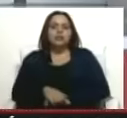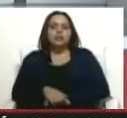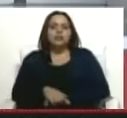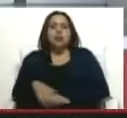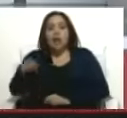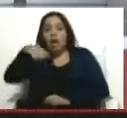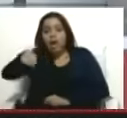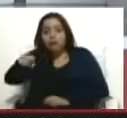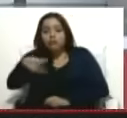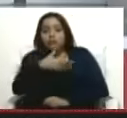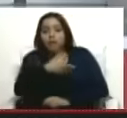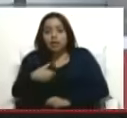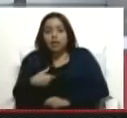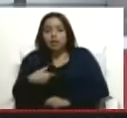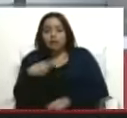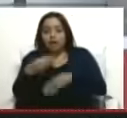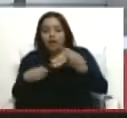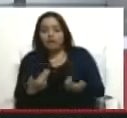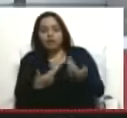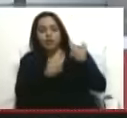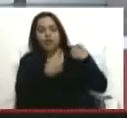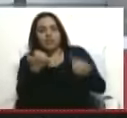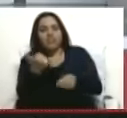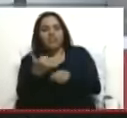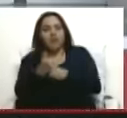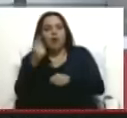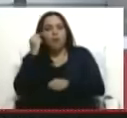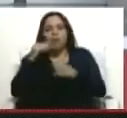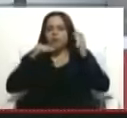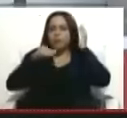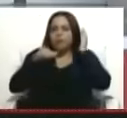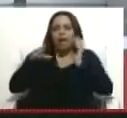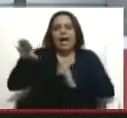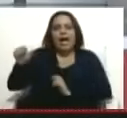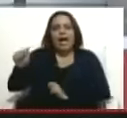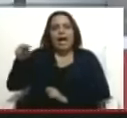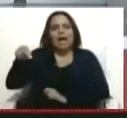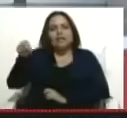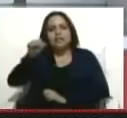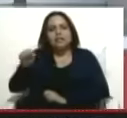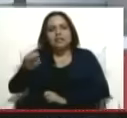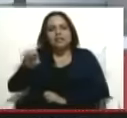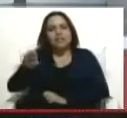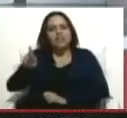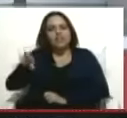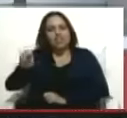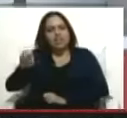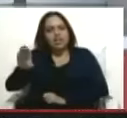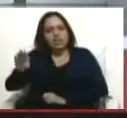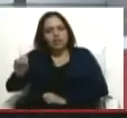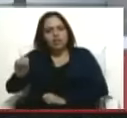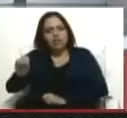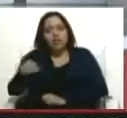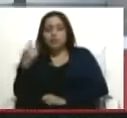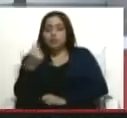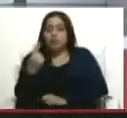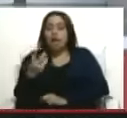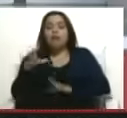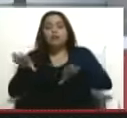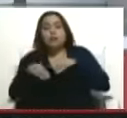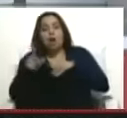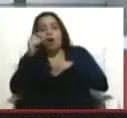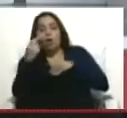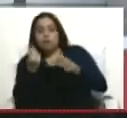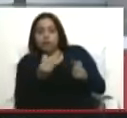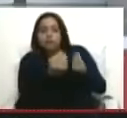querían llevarle la carrera a Canserbero. Canserbero solamente aceptaba que Molnar lo acompañase a